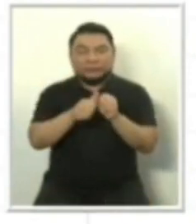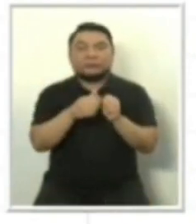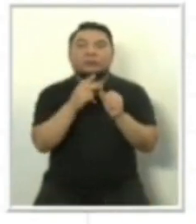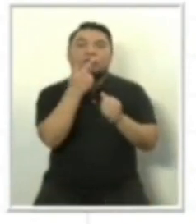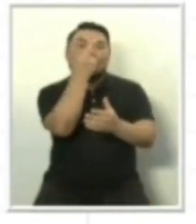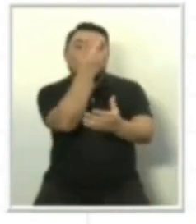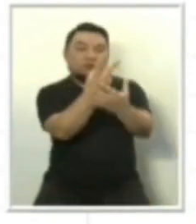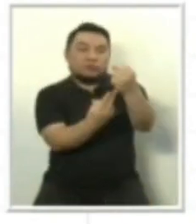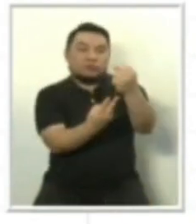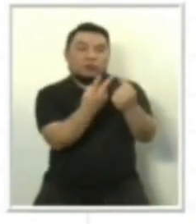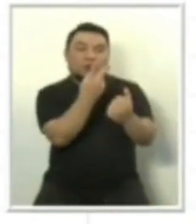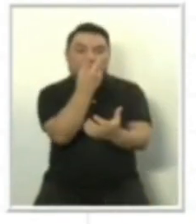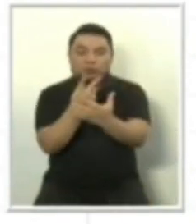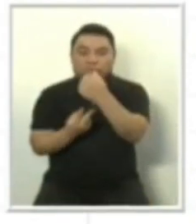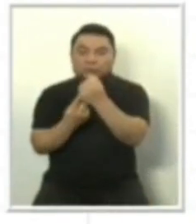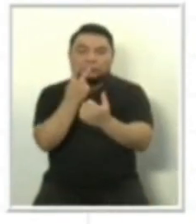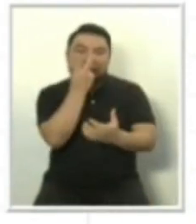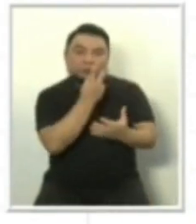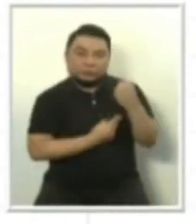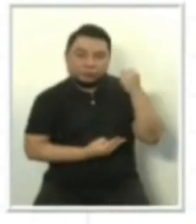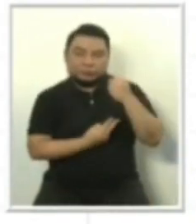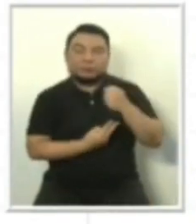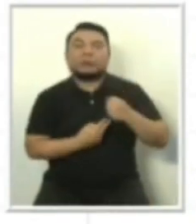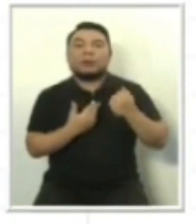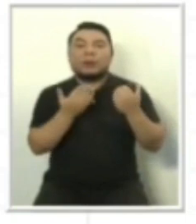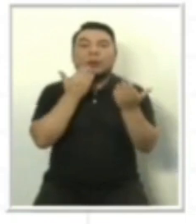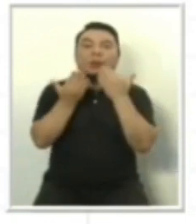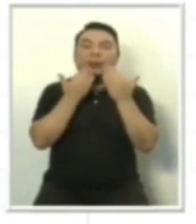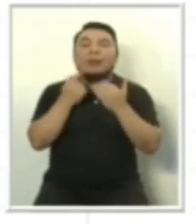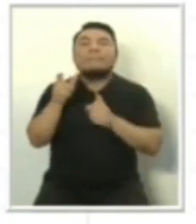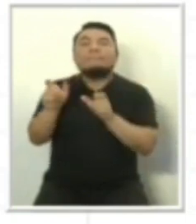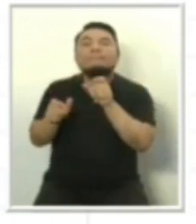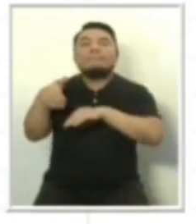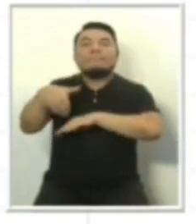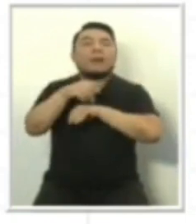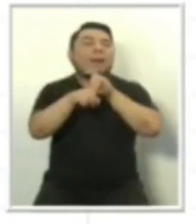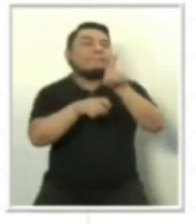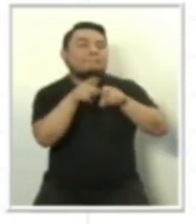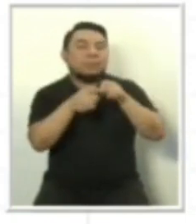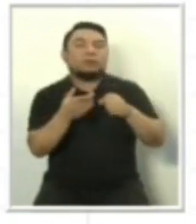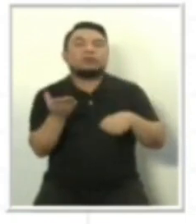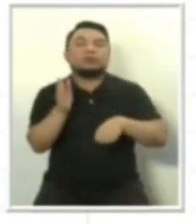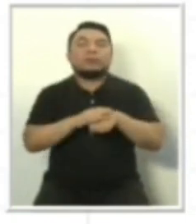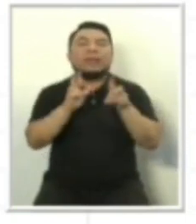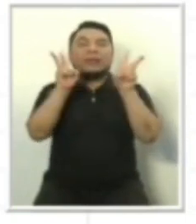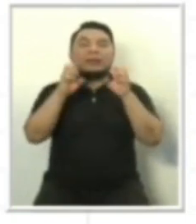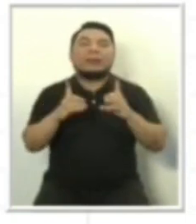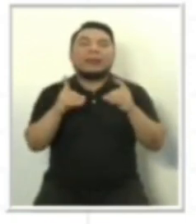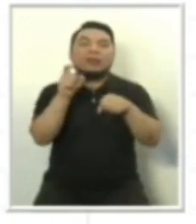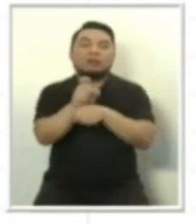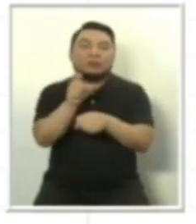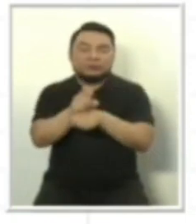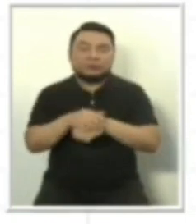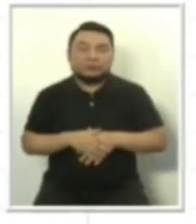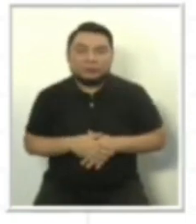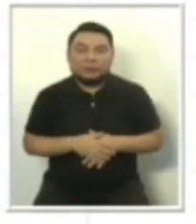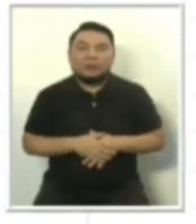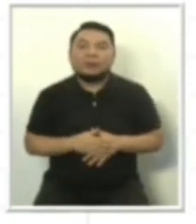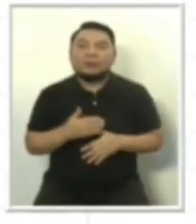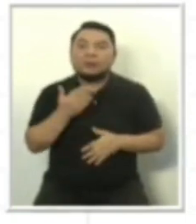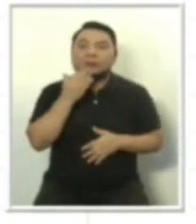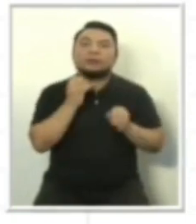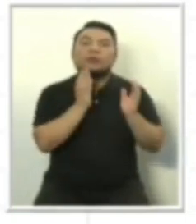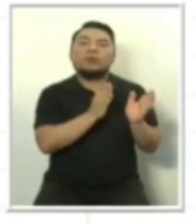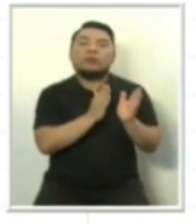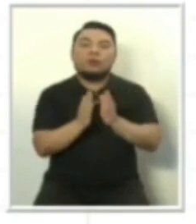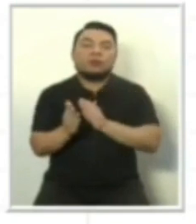duplas, que son para la pregunta ciudadana sobre el tema educación. La pregunta ciudadana número uno. ¿Cuál es el orden